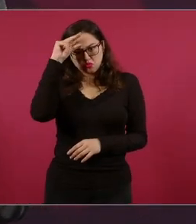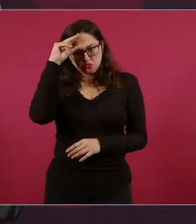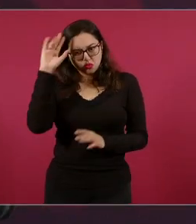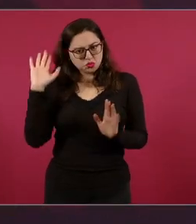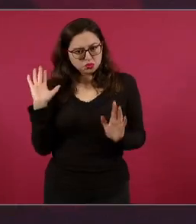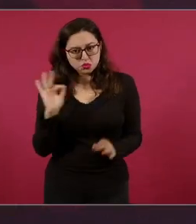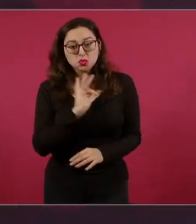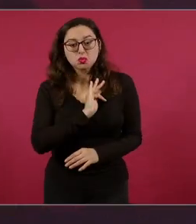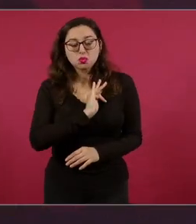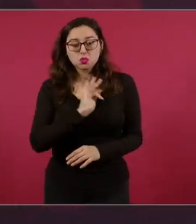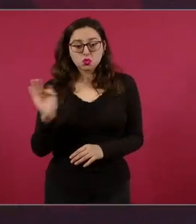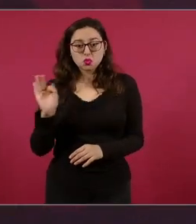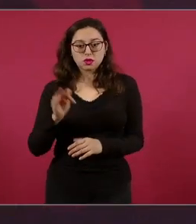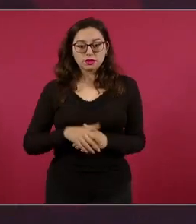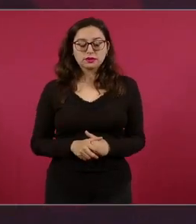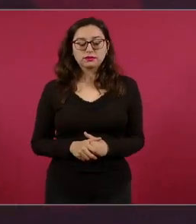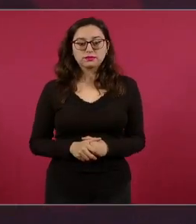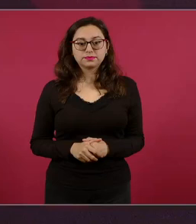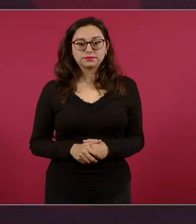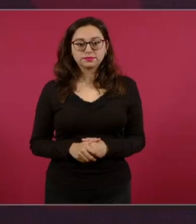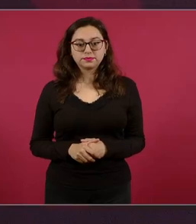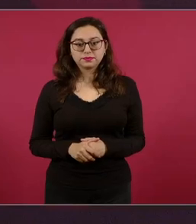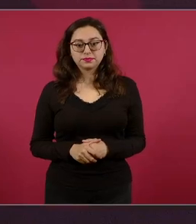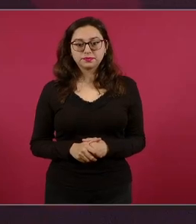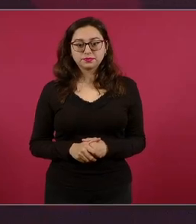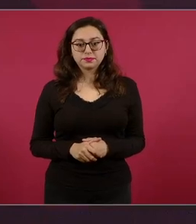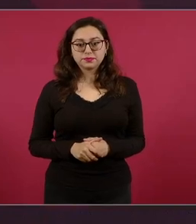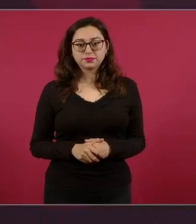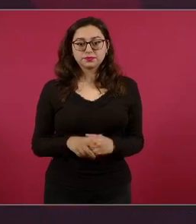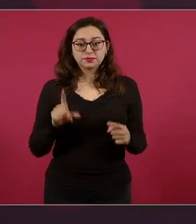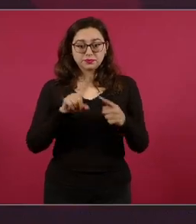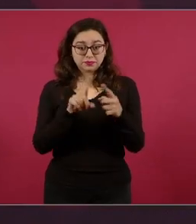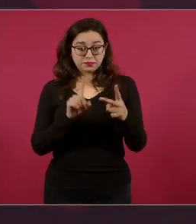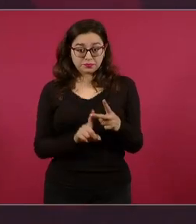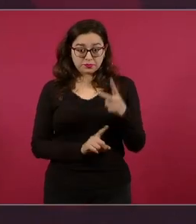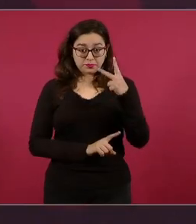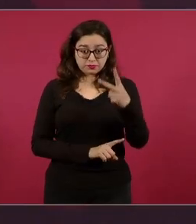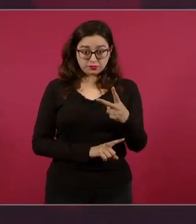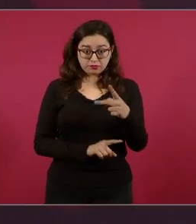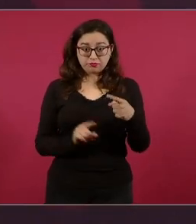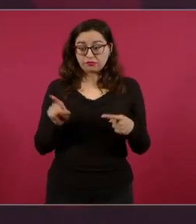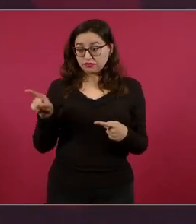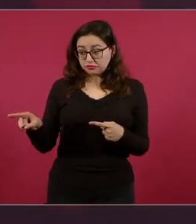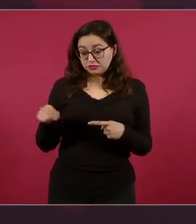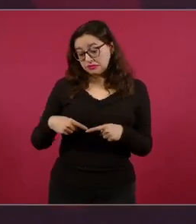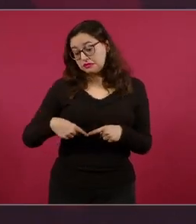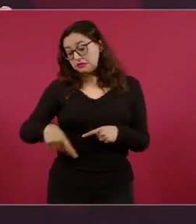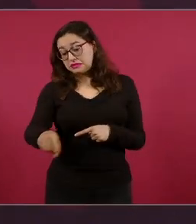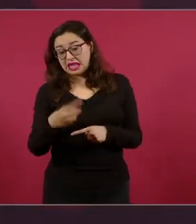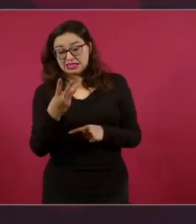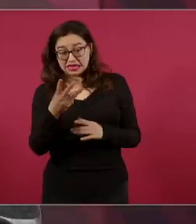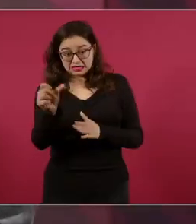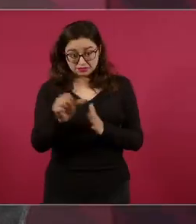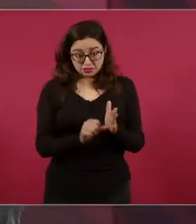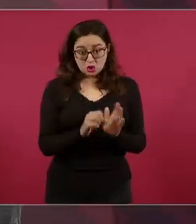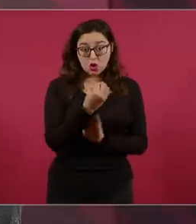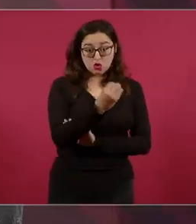dice que puede invertir 40 mil millones en tres meses. Tiene